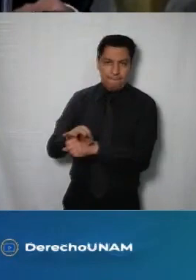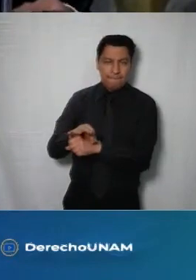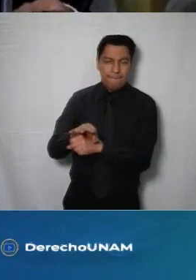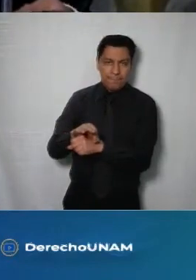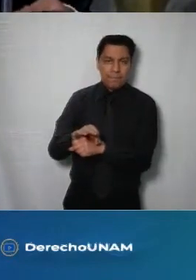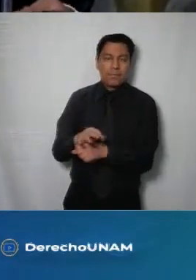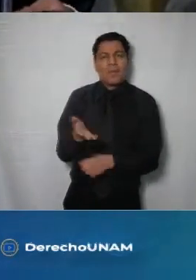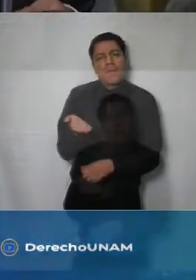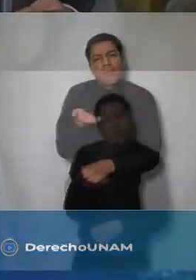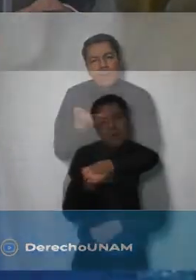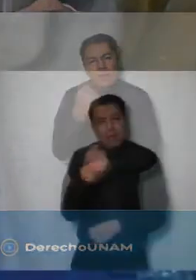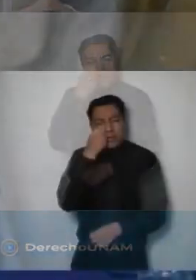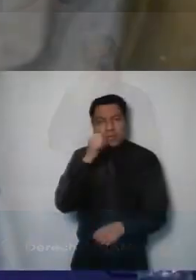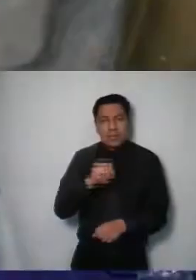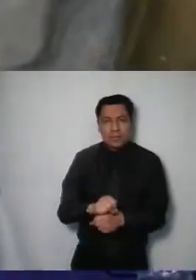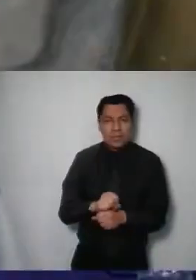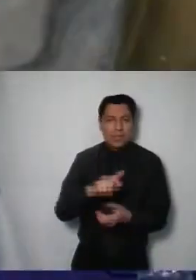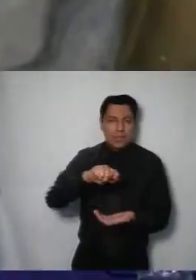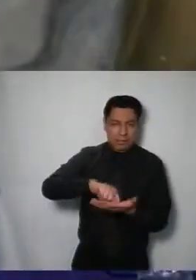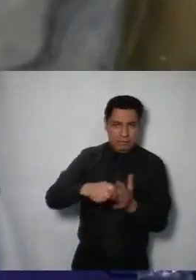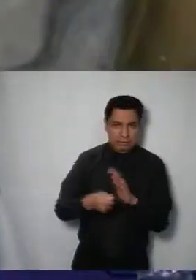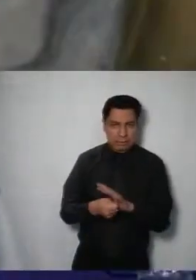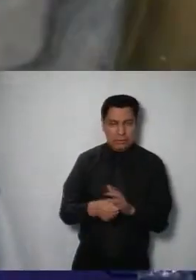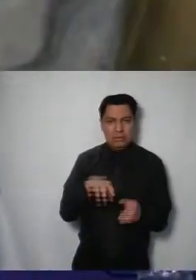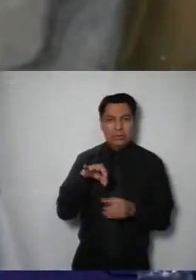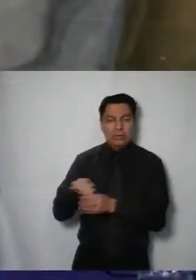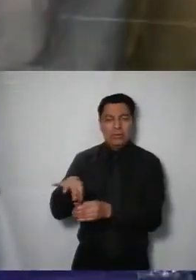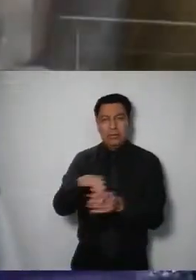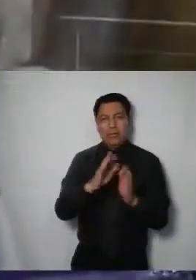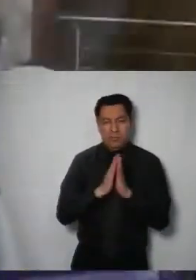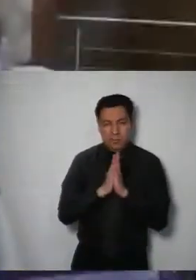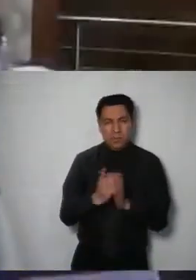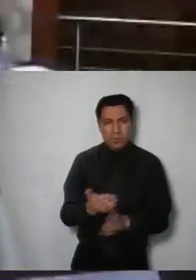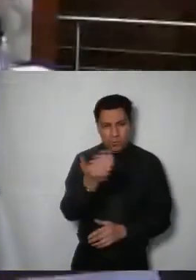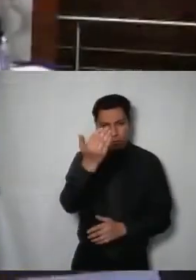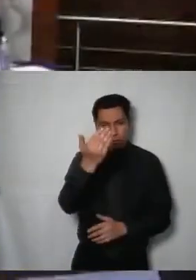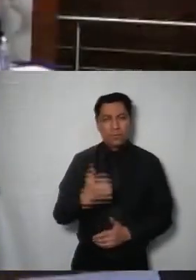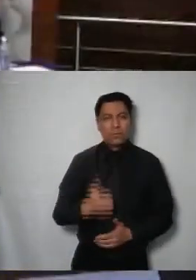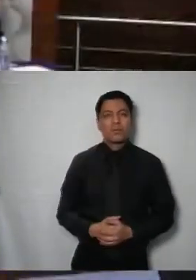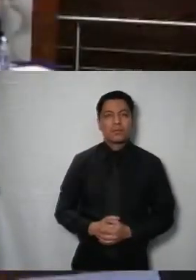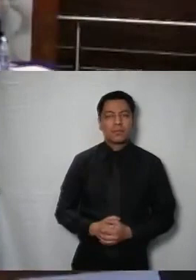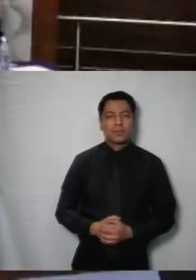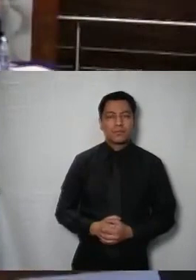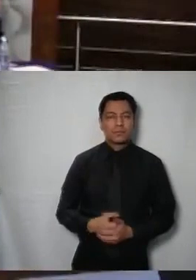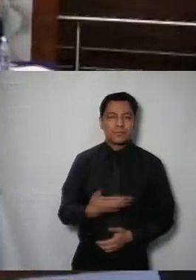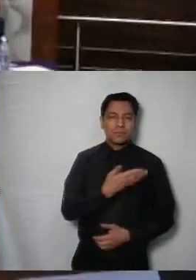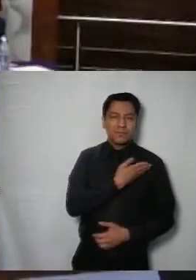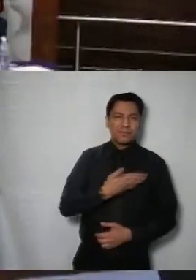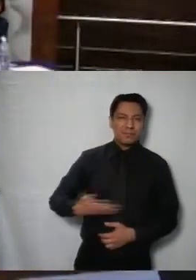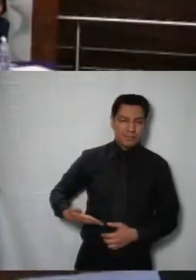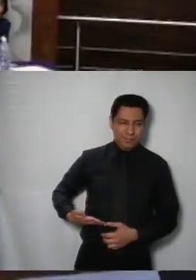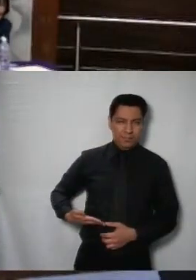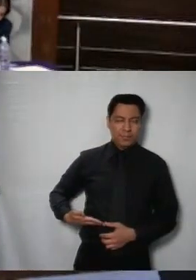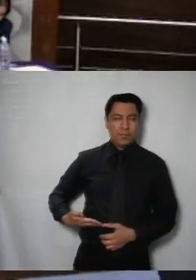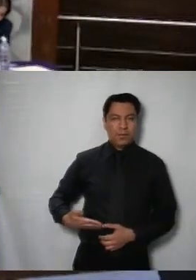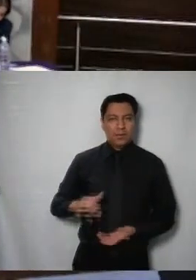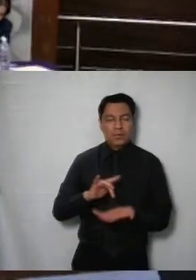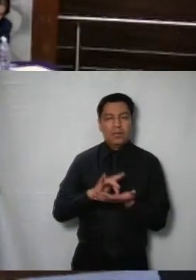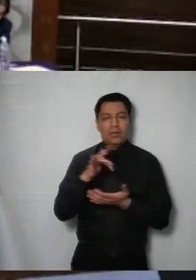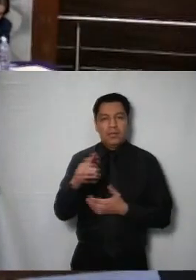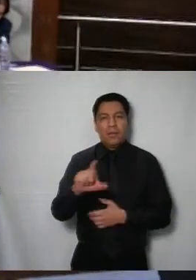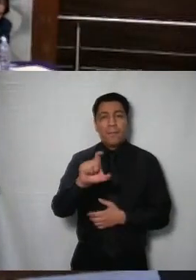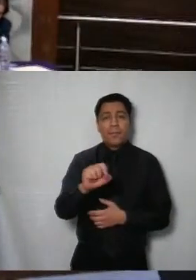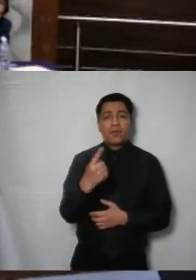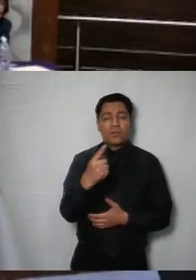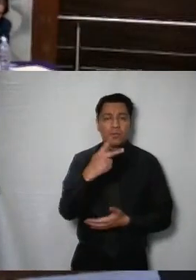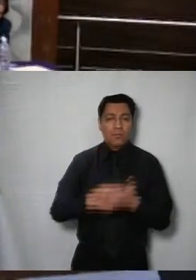y le pediría a la Secretaría llevar a cabo la votación Gracias Comisionado Presidente procederé a tomar la votación de los 21